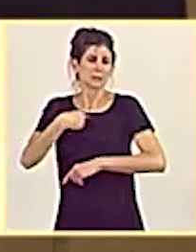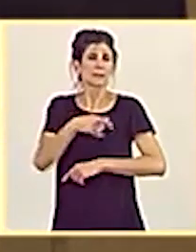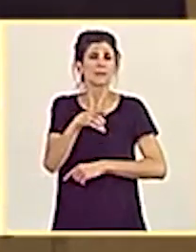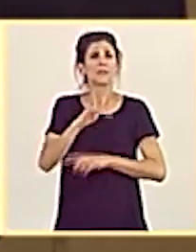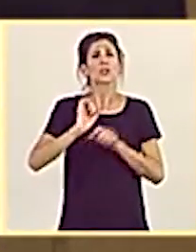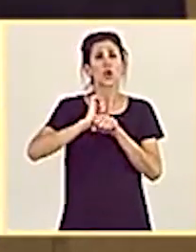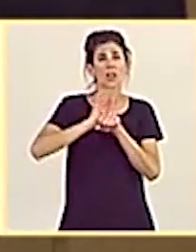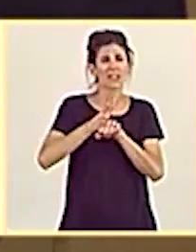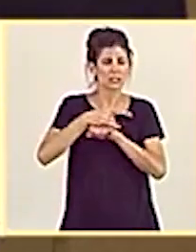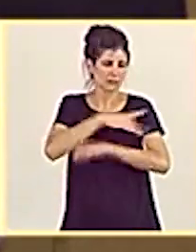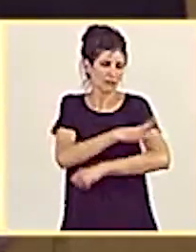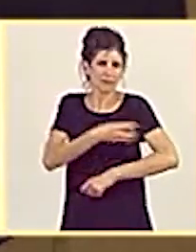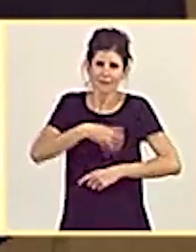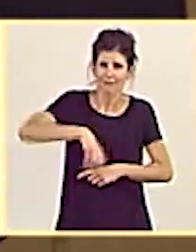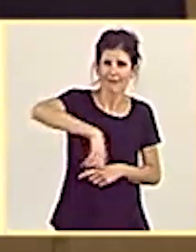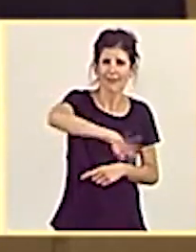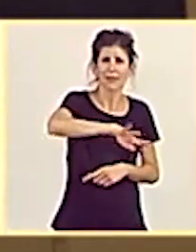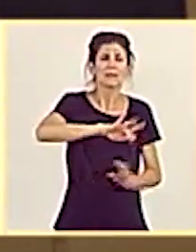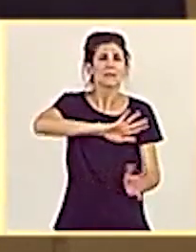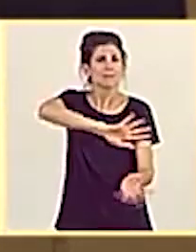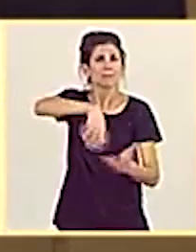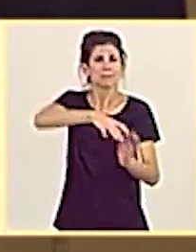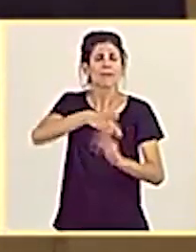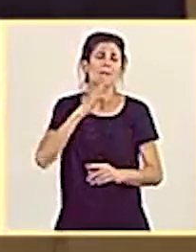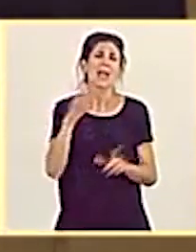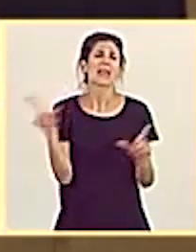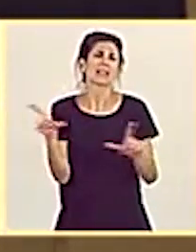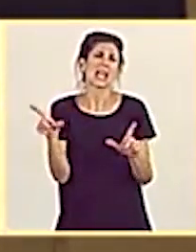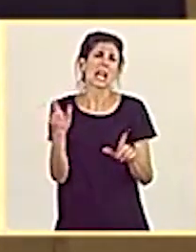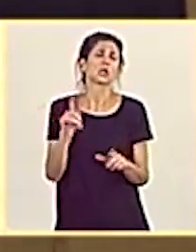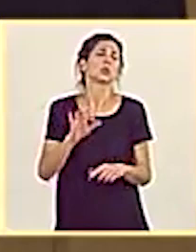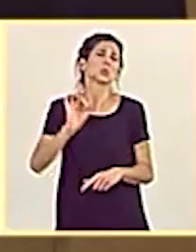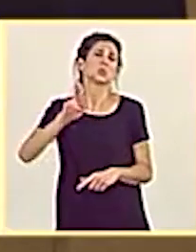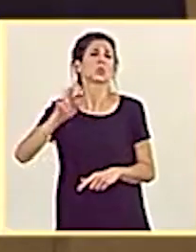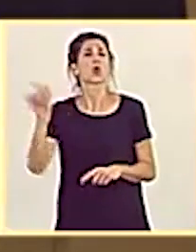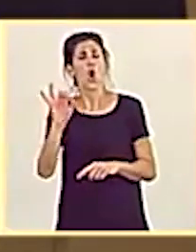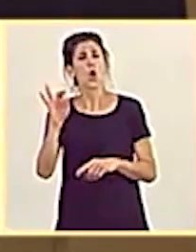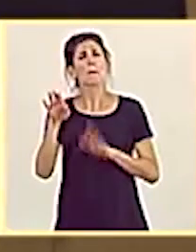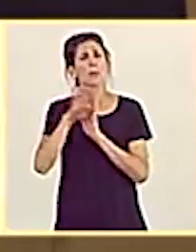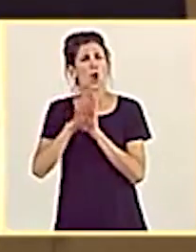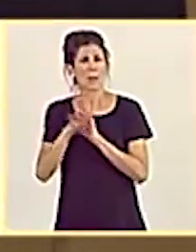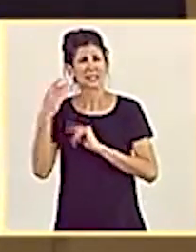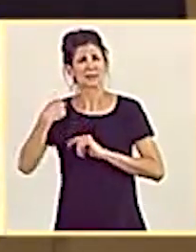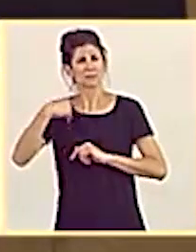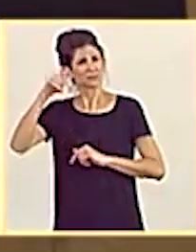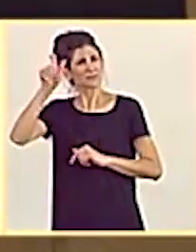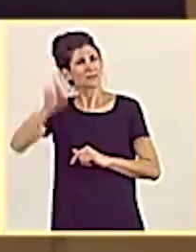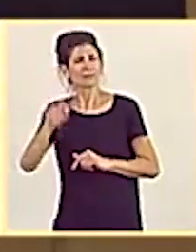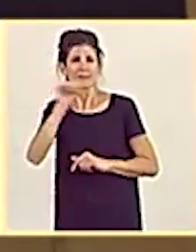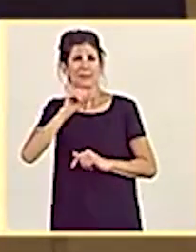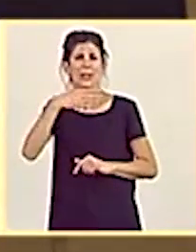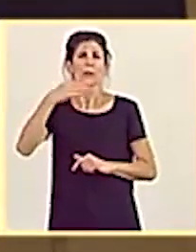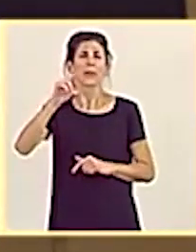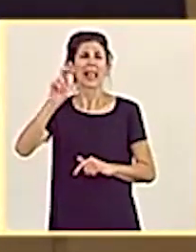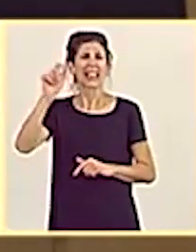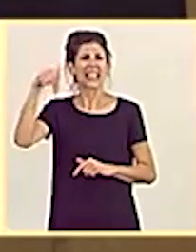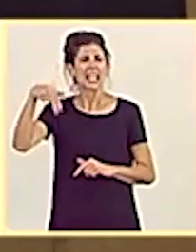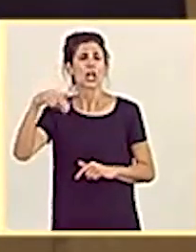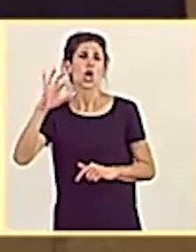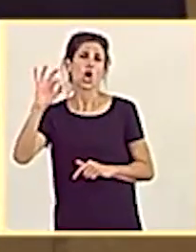la COVID-19, para financiar Canal Sur o programas de Bertinus Warner. Señor ministro, en Andalucía